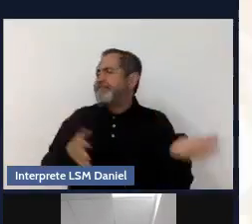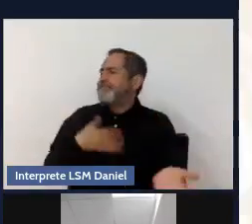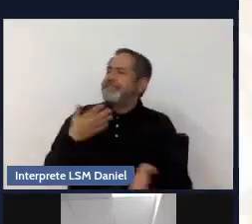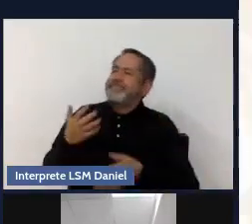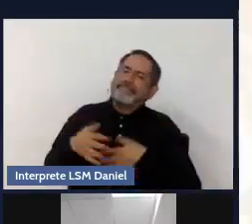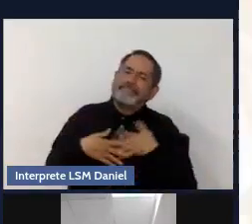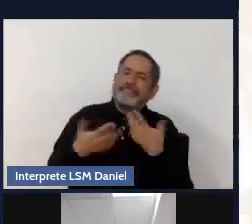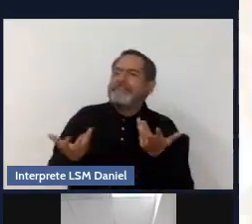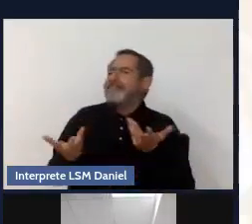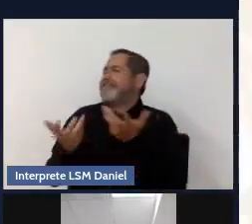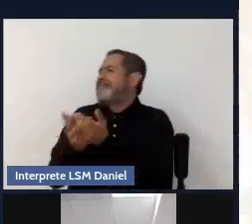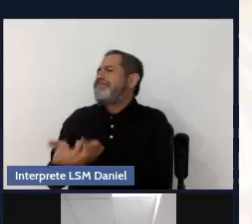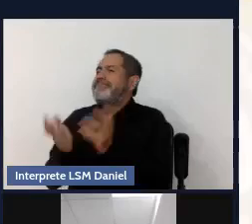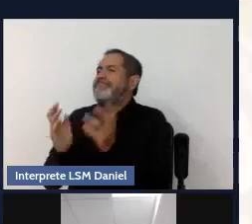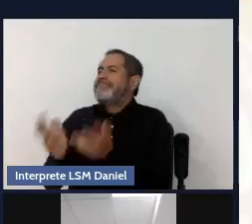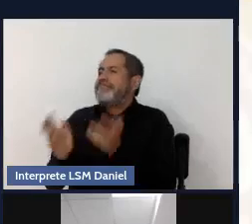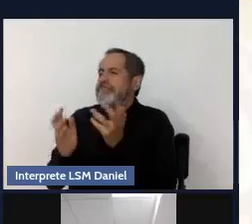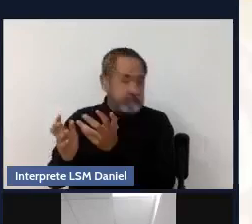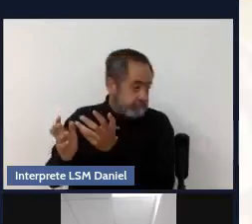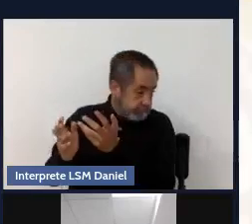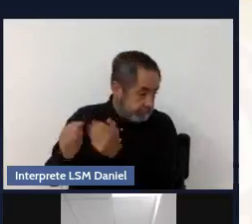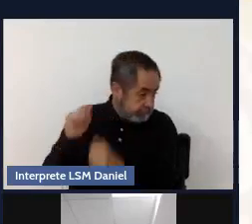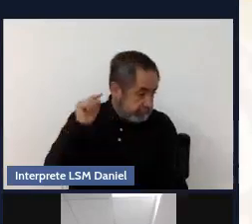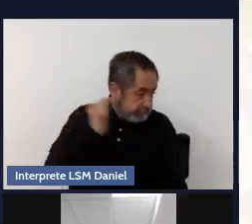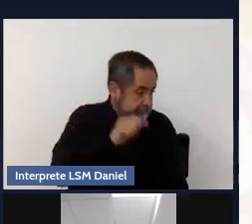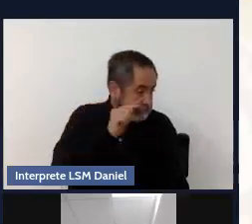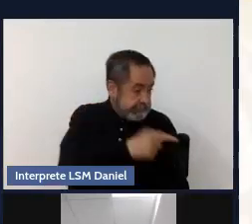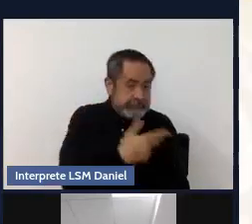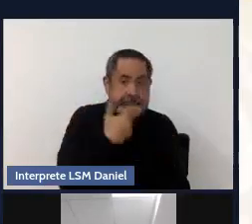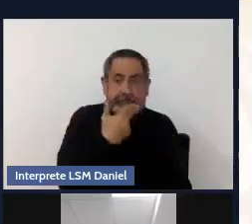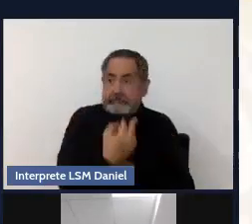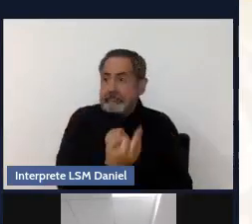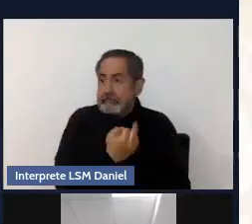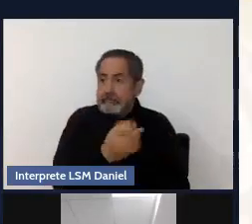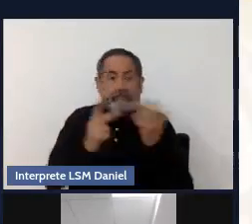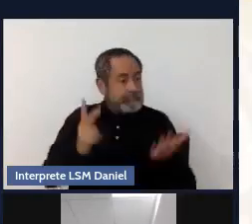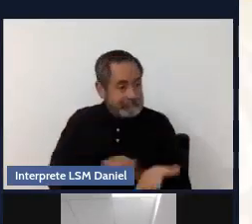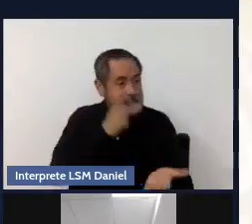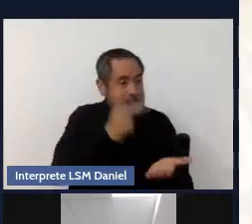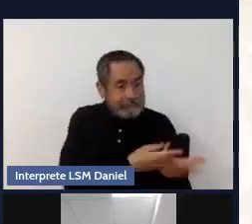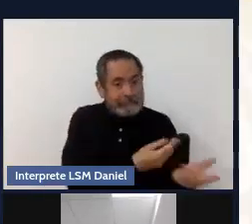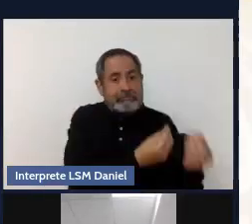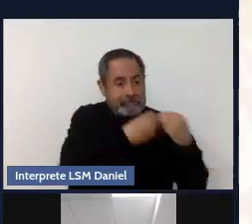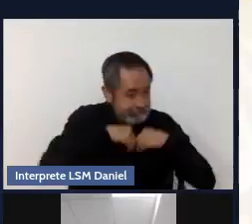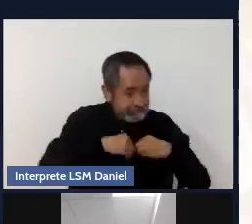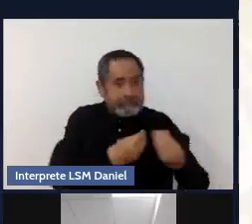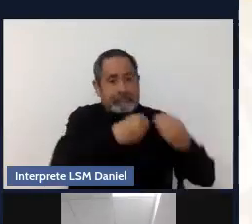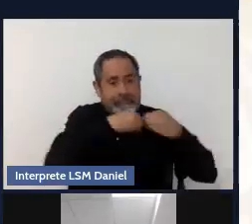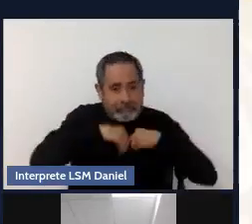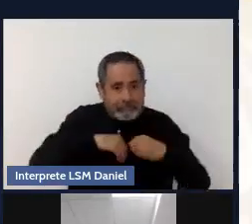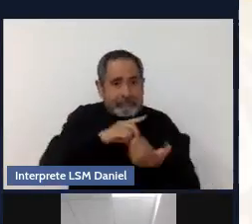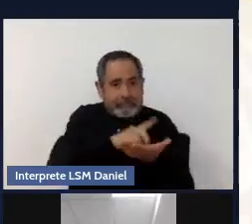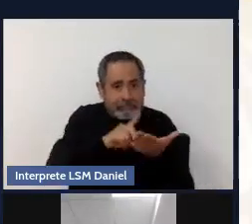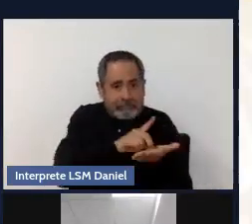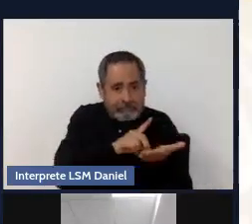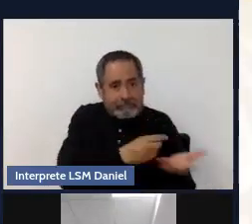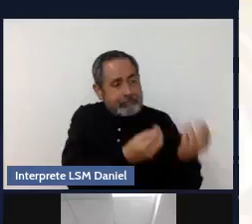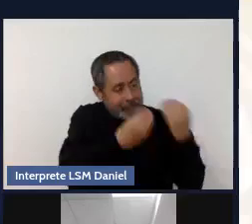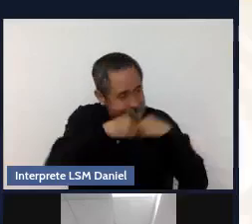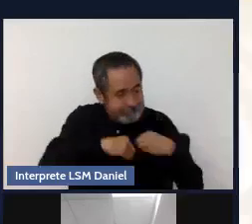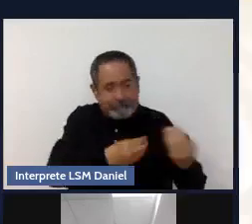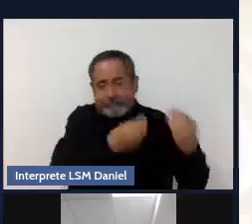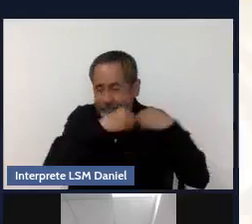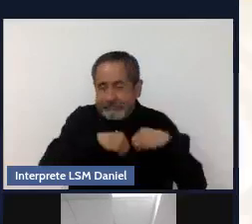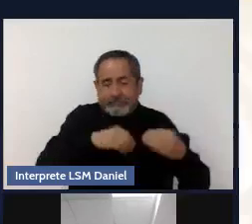Entonces, puede ser que se enganche y quiera repetir eso, usar la sustancia para